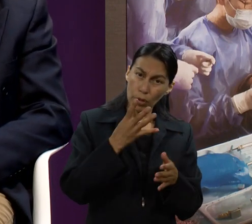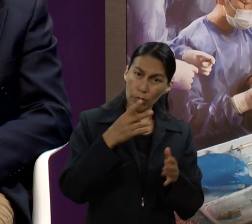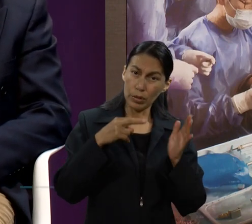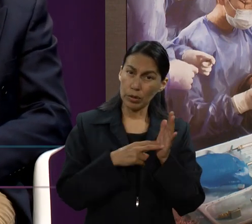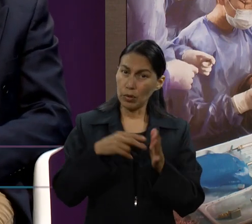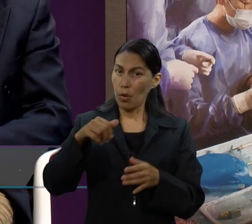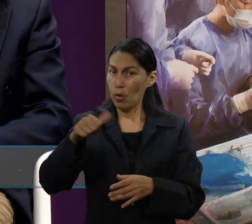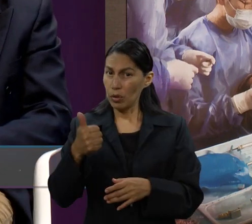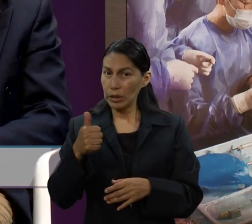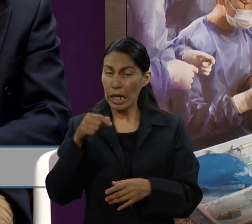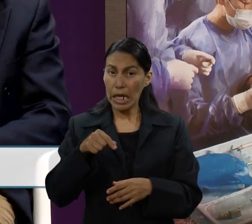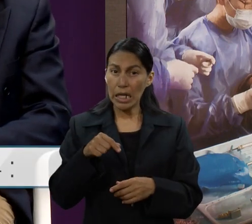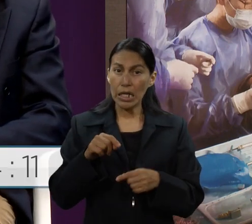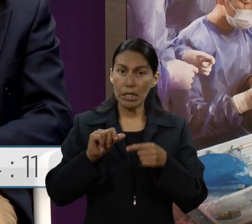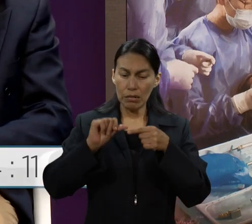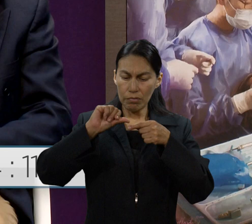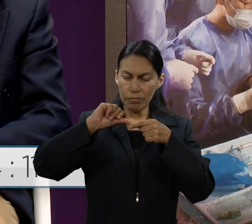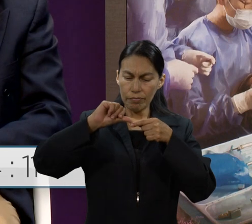dice,